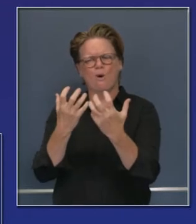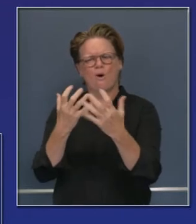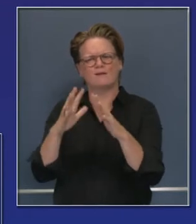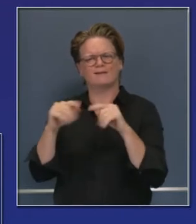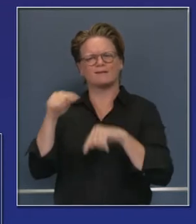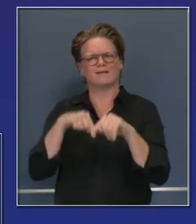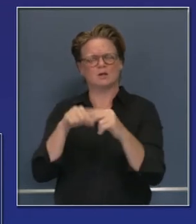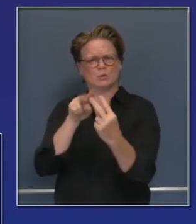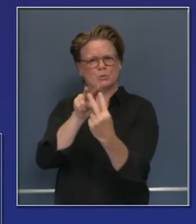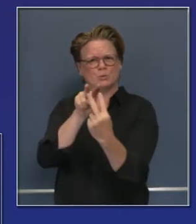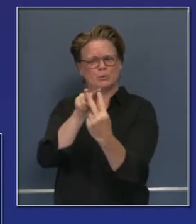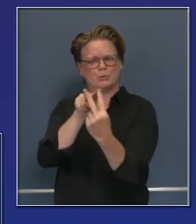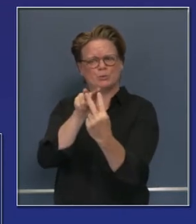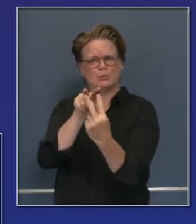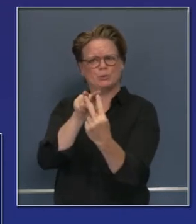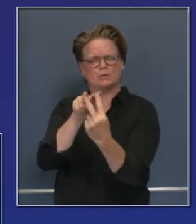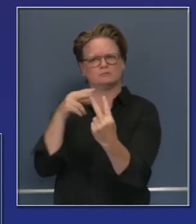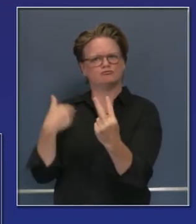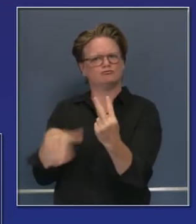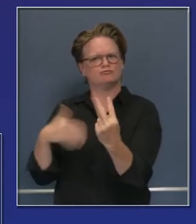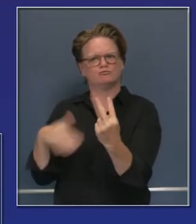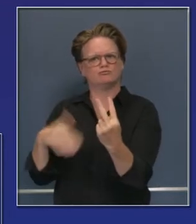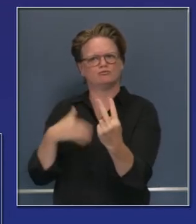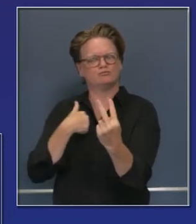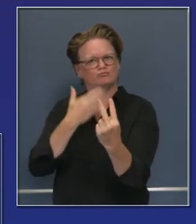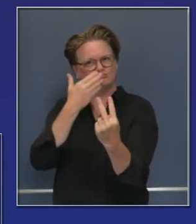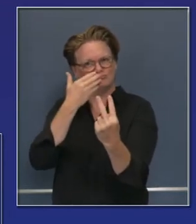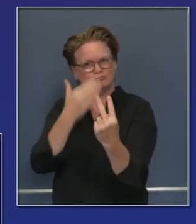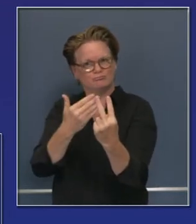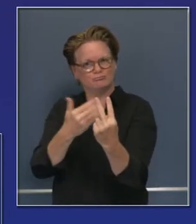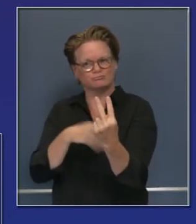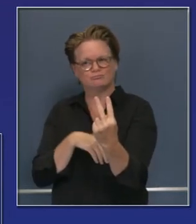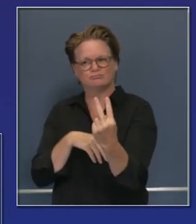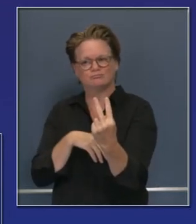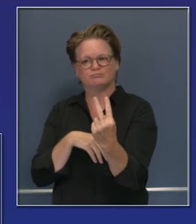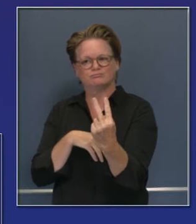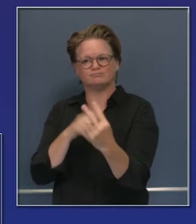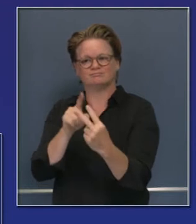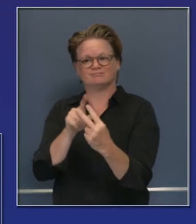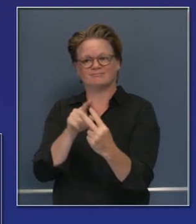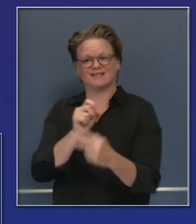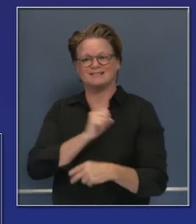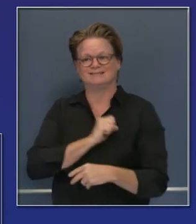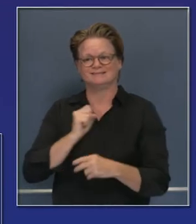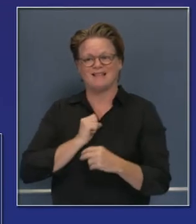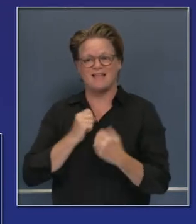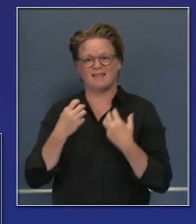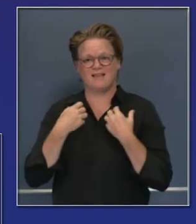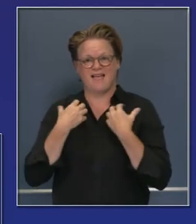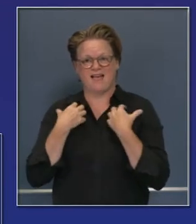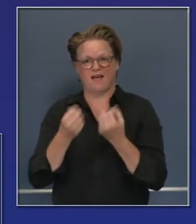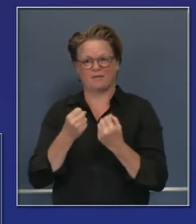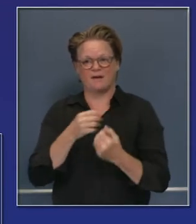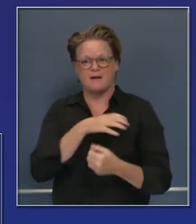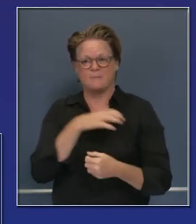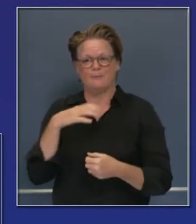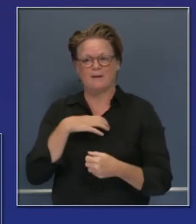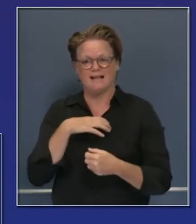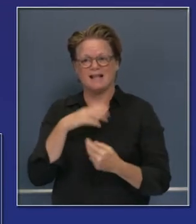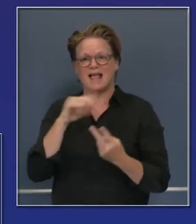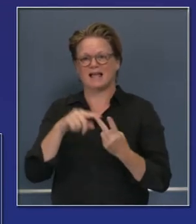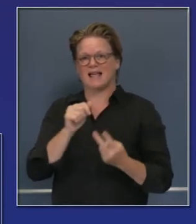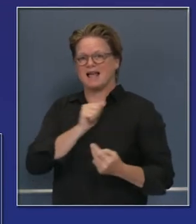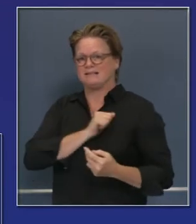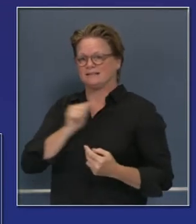expectativas de lo que estamos promocionando aquí hoy y son los jefes de los comités de salud del Senado y de la Asamblea.